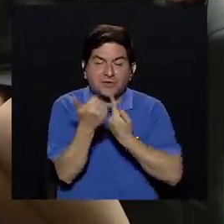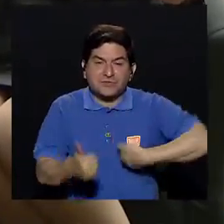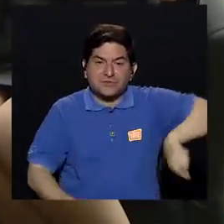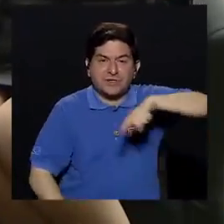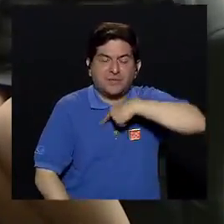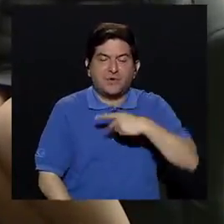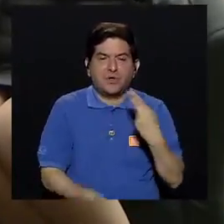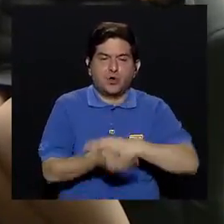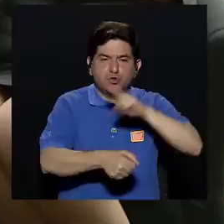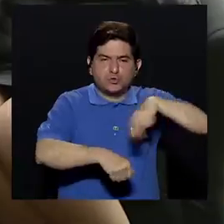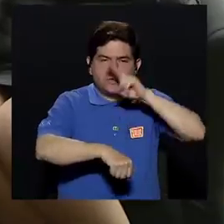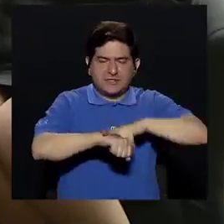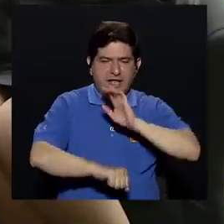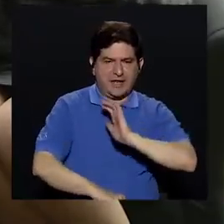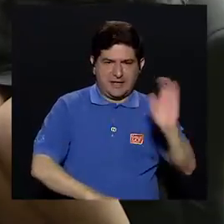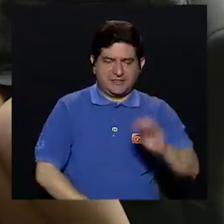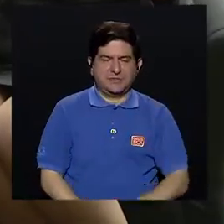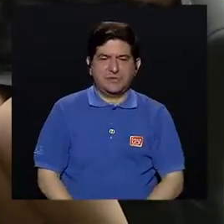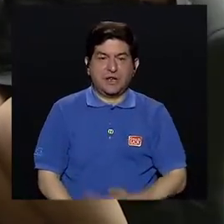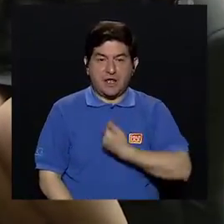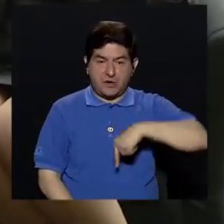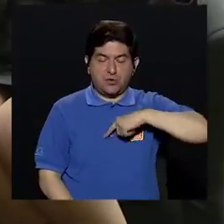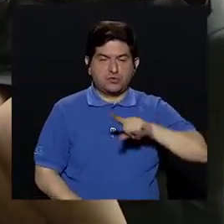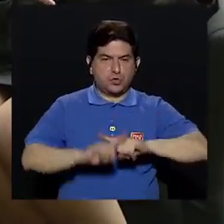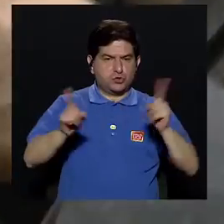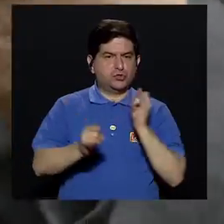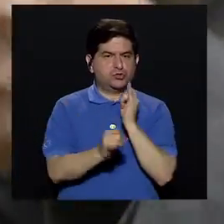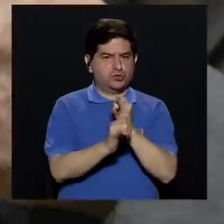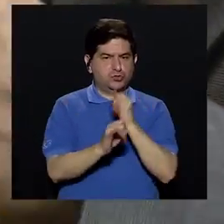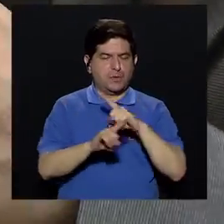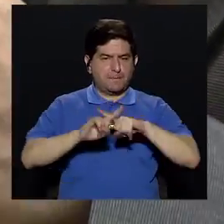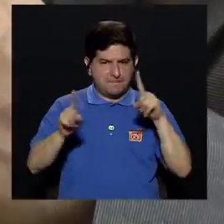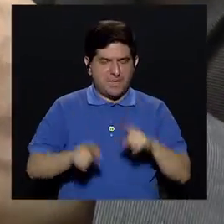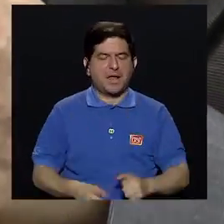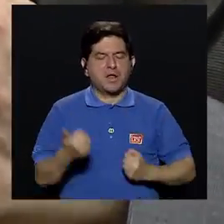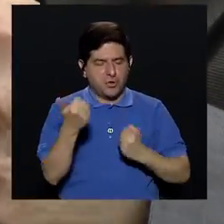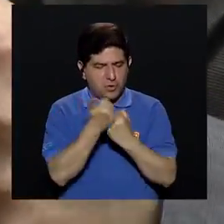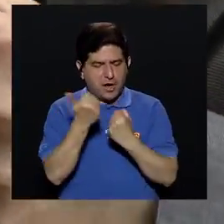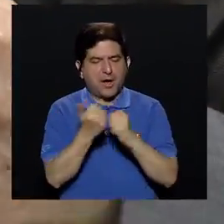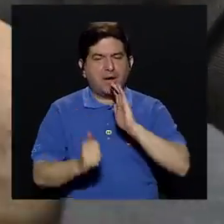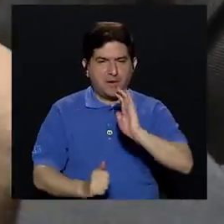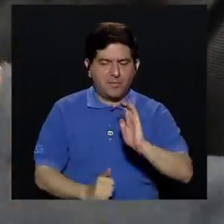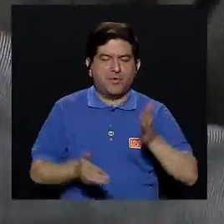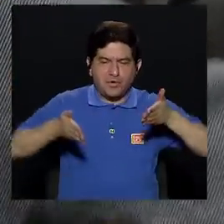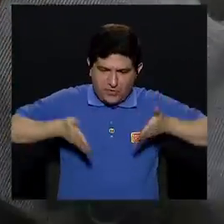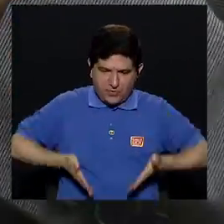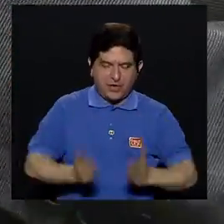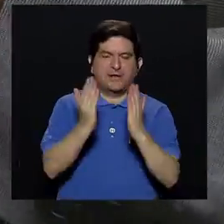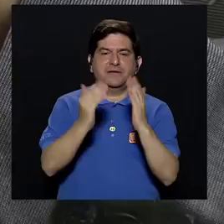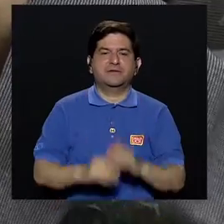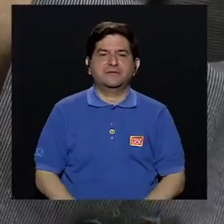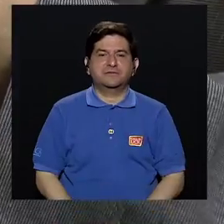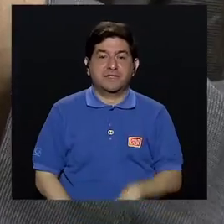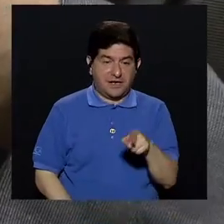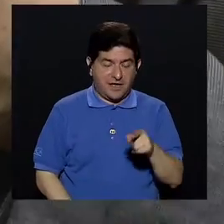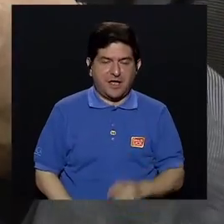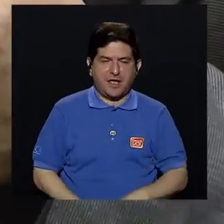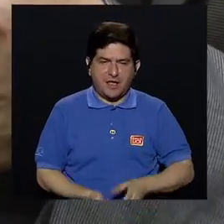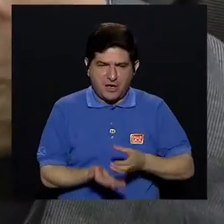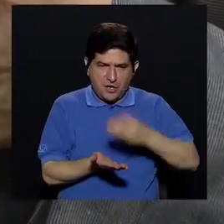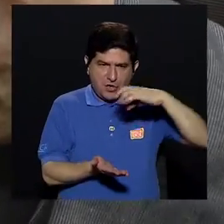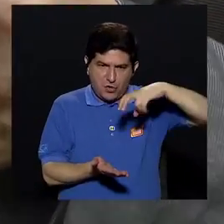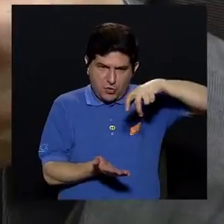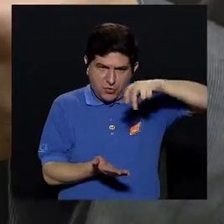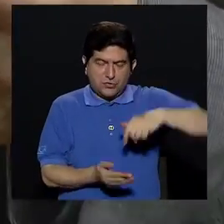a lo que es el hospital nacional de niños aunque seamos instituciones diferentes ellos nos dan el apoyo al niño desde que nace ellos le dan el biberón